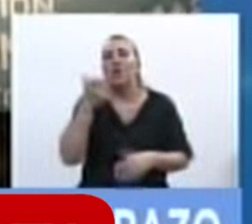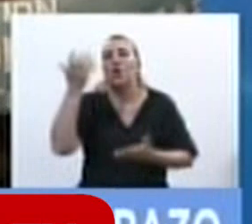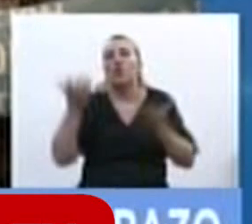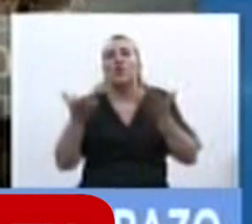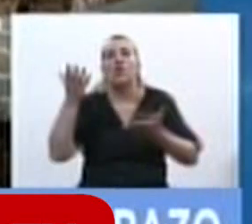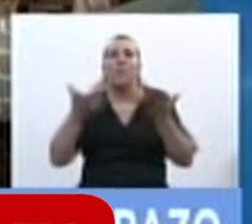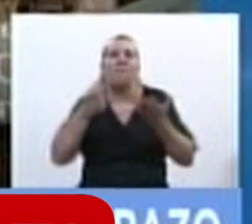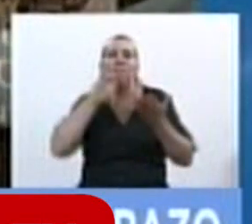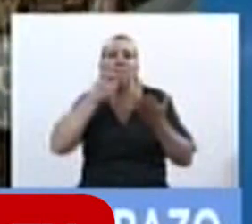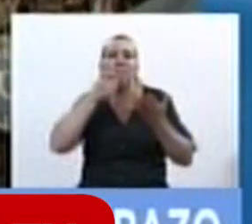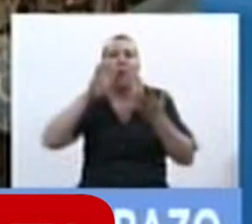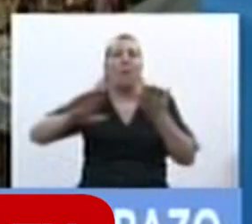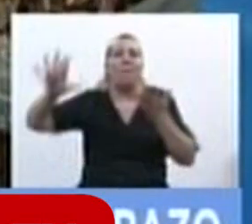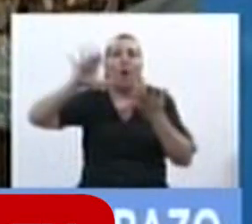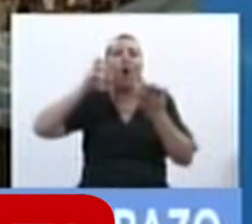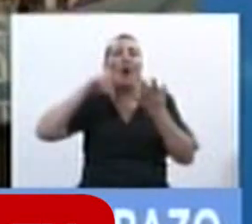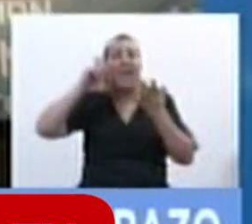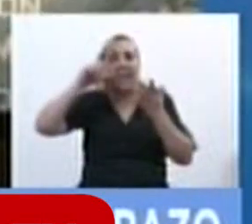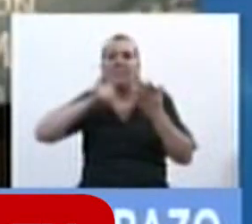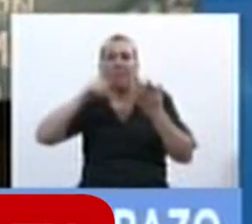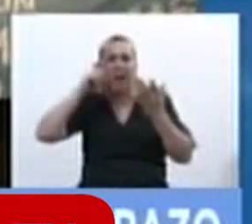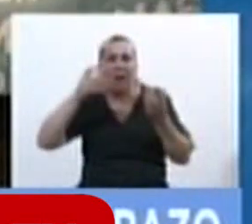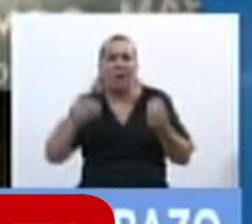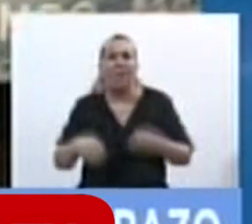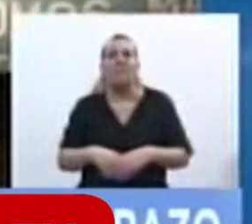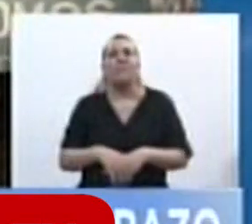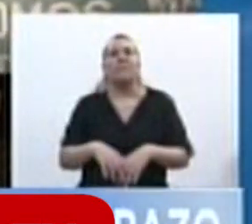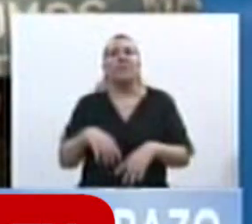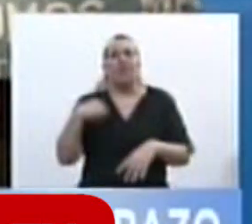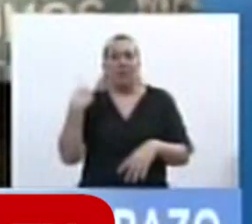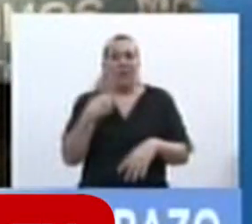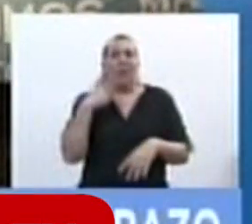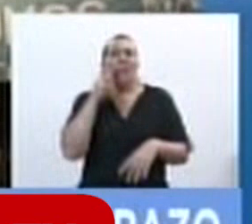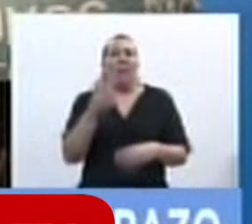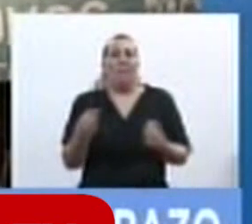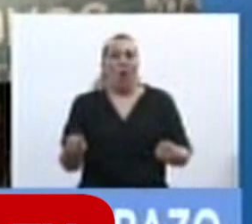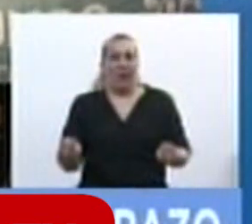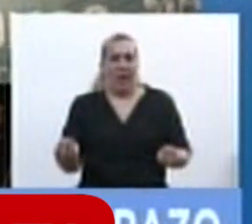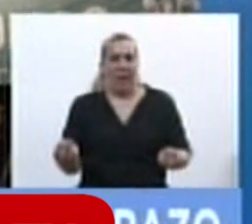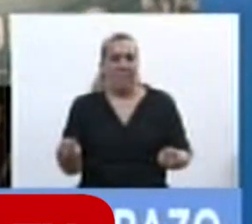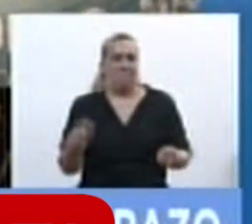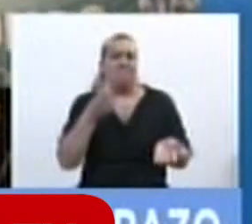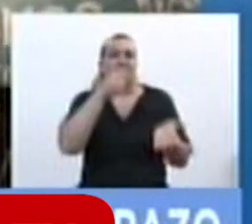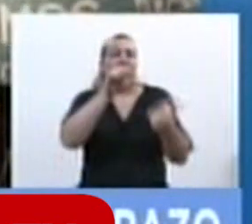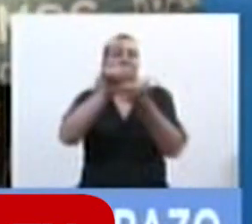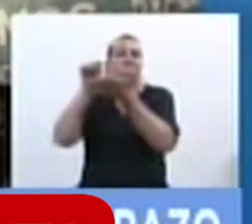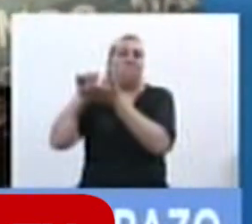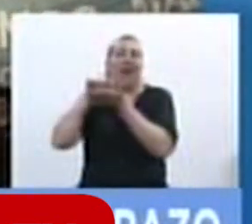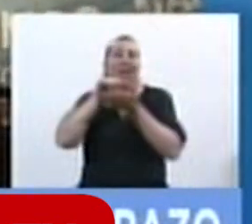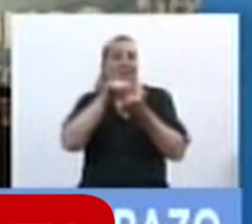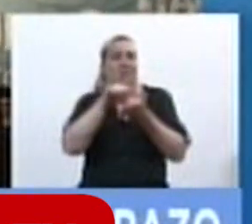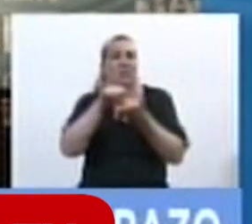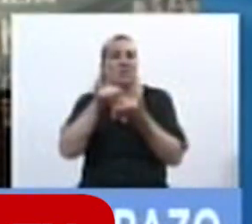con el Medio Oriente o con el Lejano Oriente, veremos que de países como el nuestro con